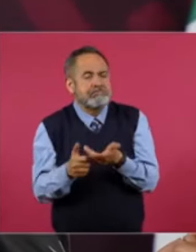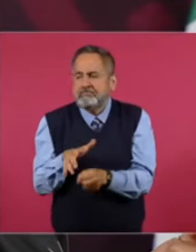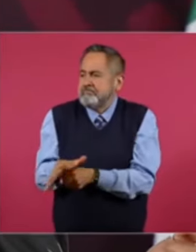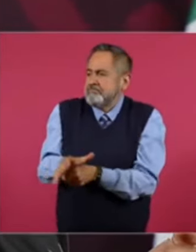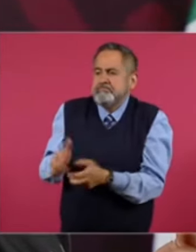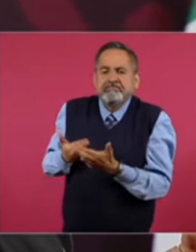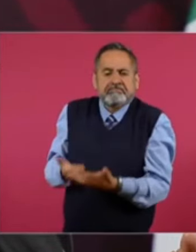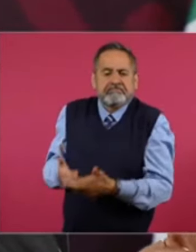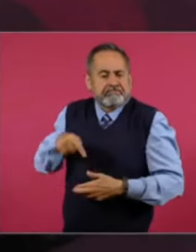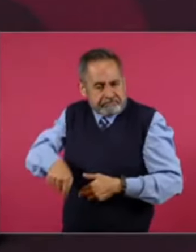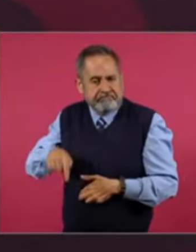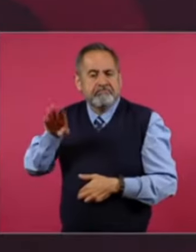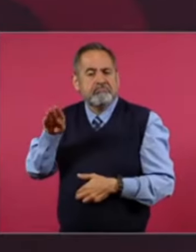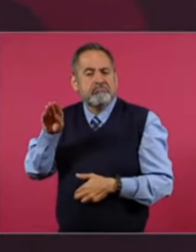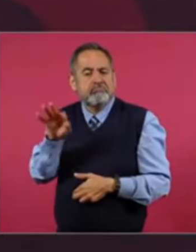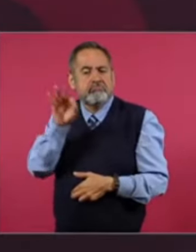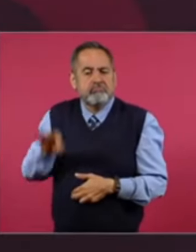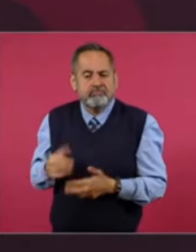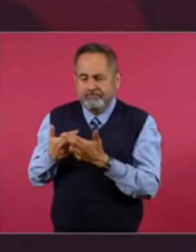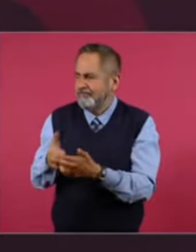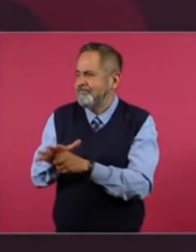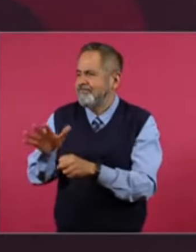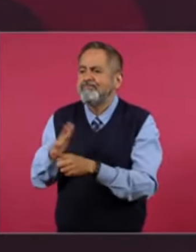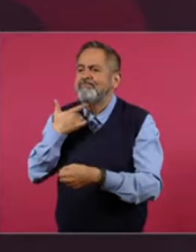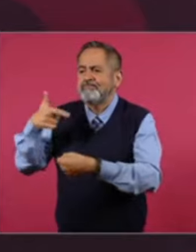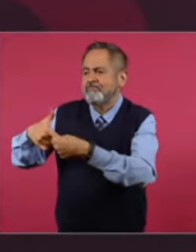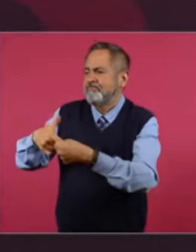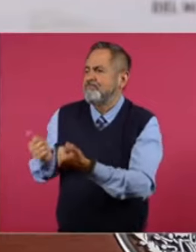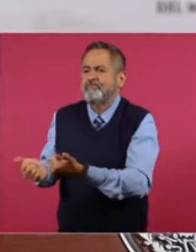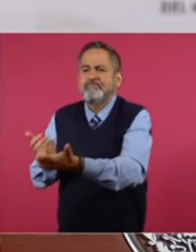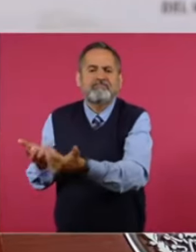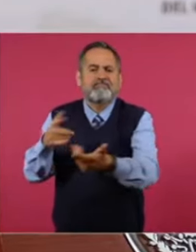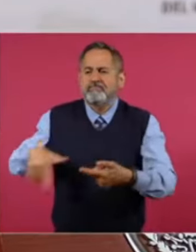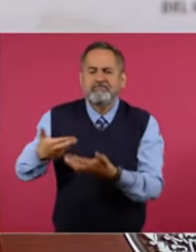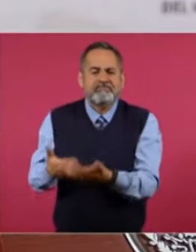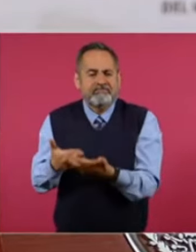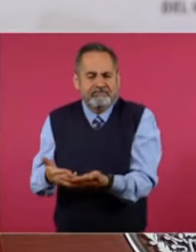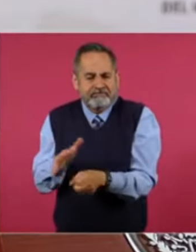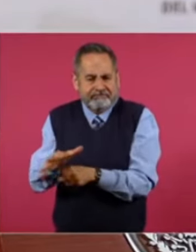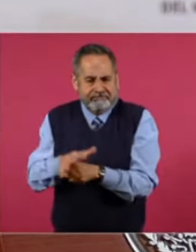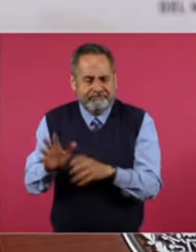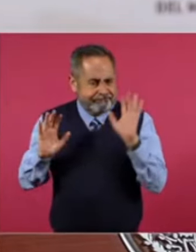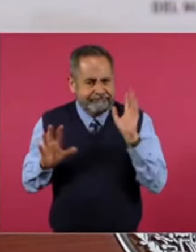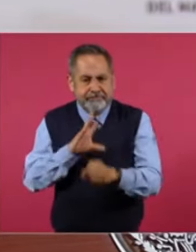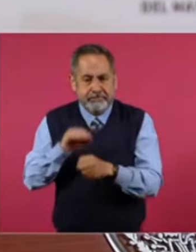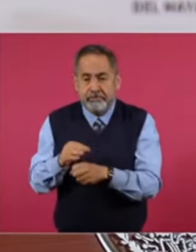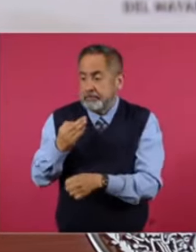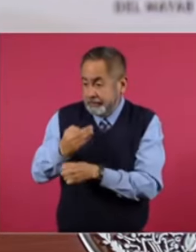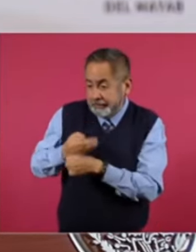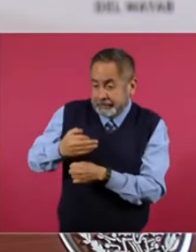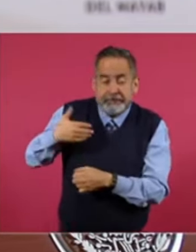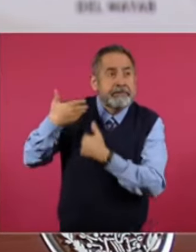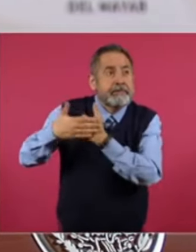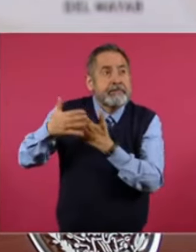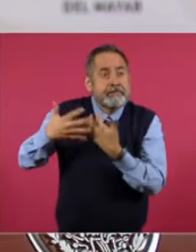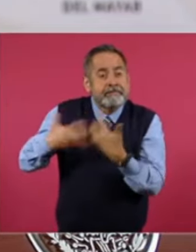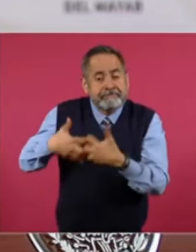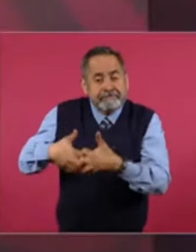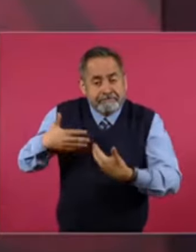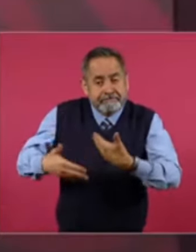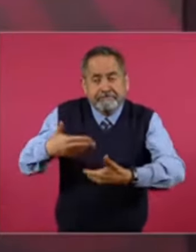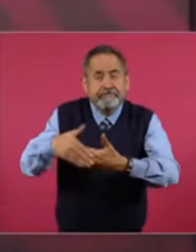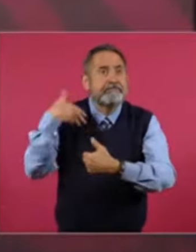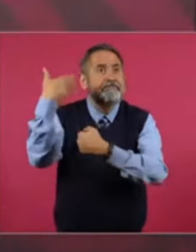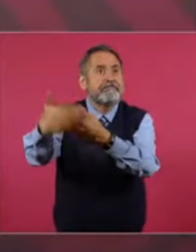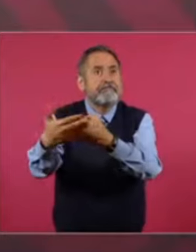Que importábamos. Al 10 por ciento. Y ya tenemos. En proceso. De construcción. Dos.